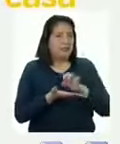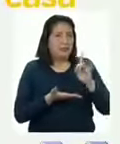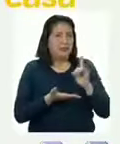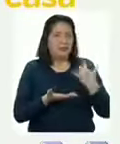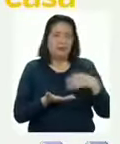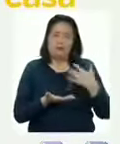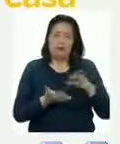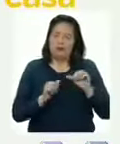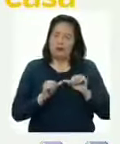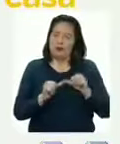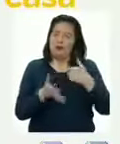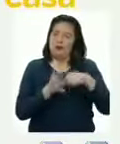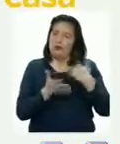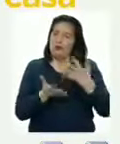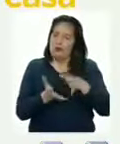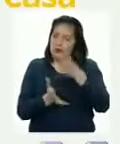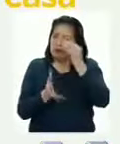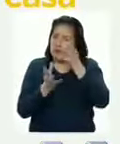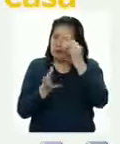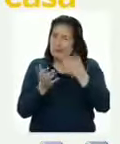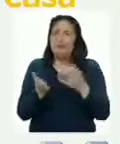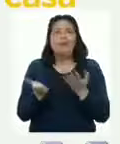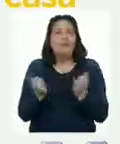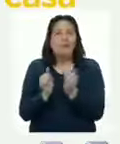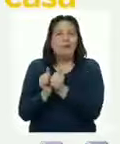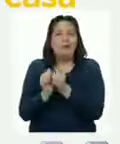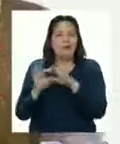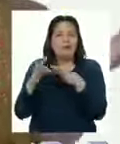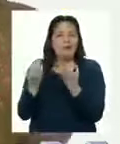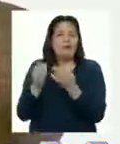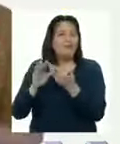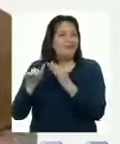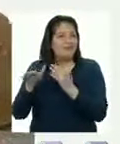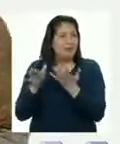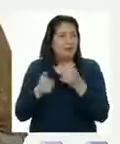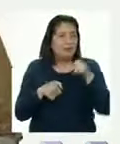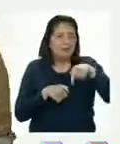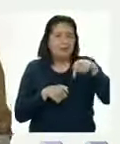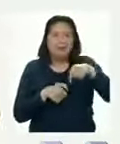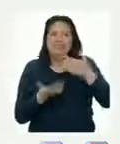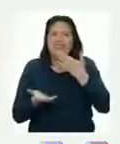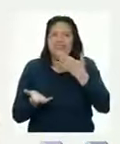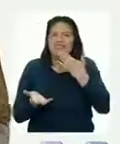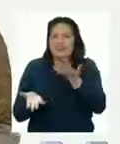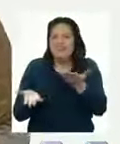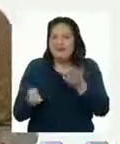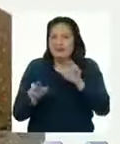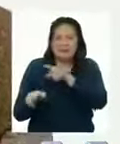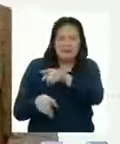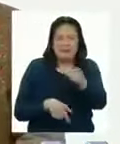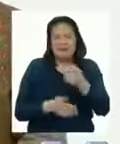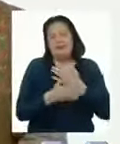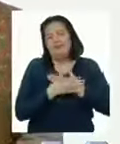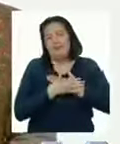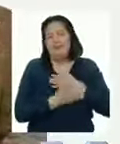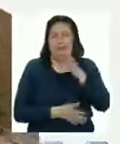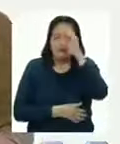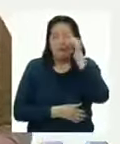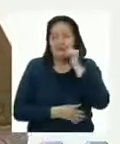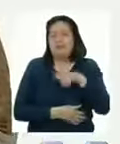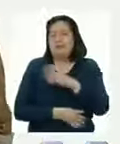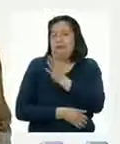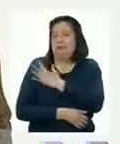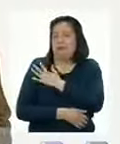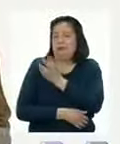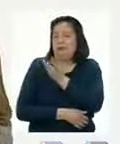Educación para seguir construyendo aprendizajes con nuestra familia y nuestra comunidad Este programa está dirigido para ustedes queridos chicos y chicas de